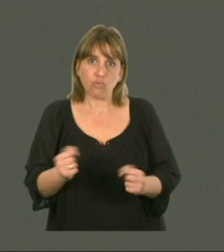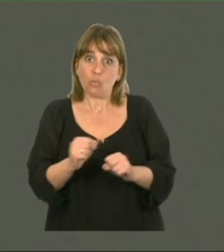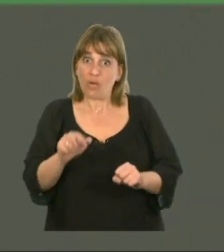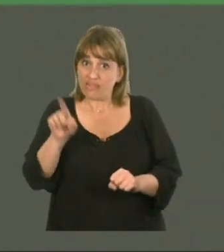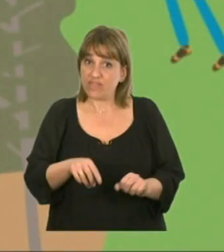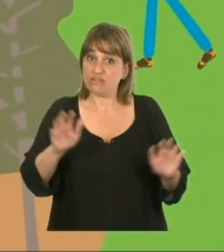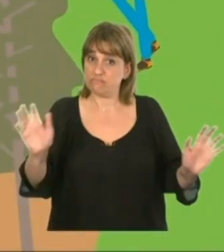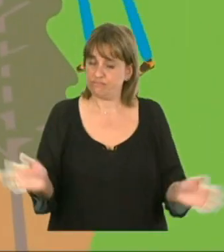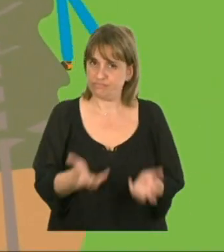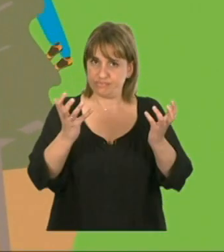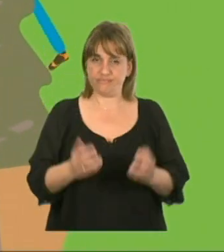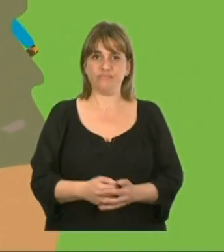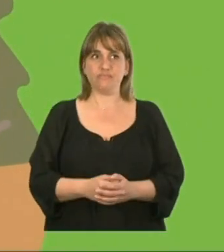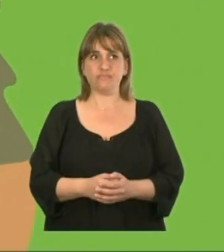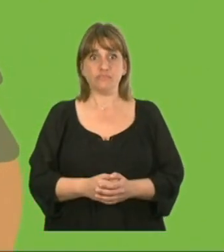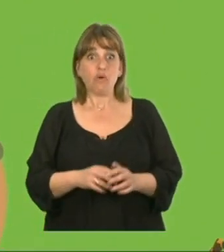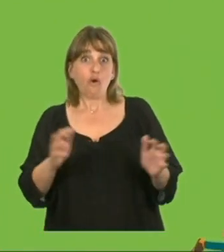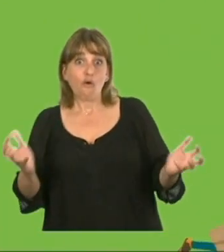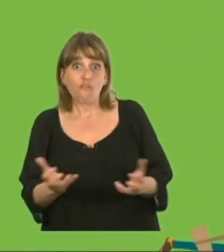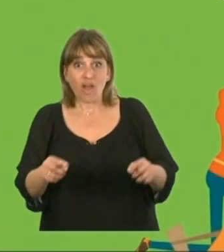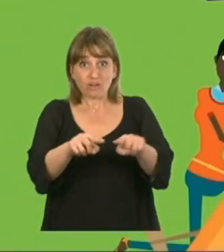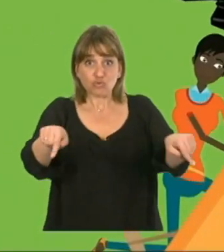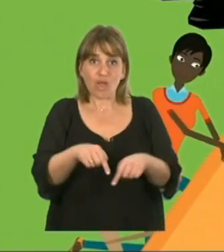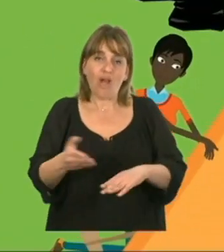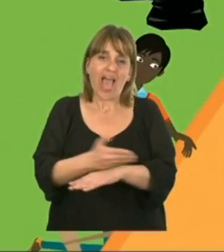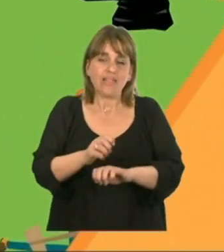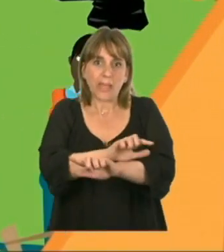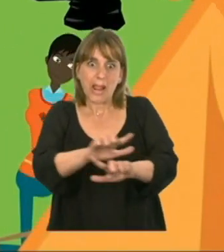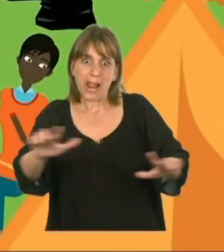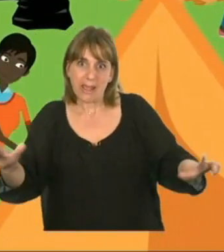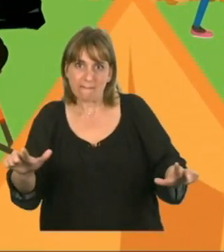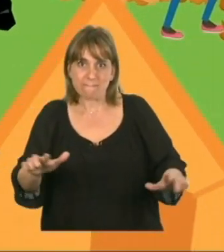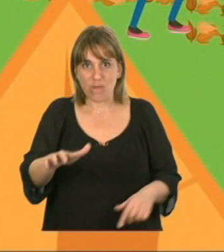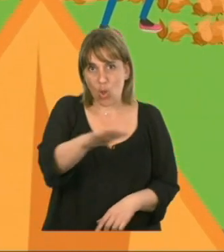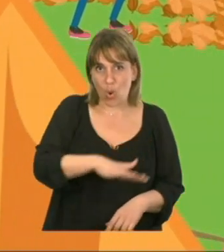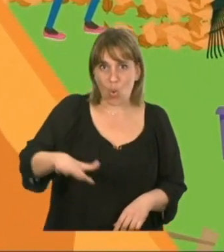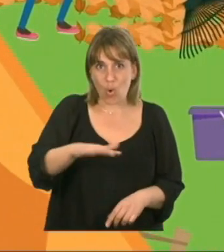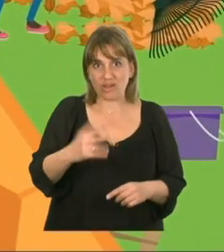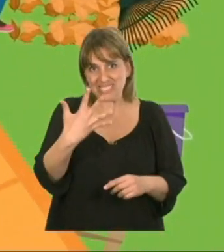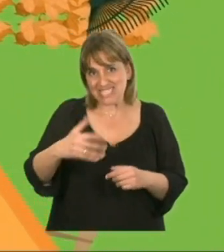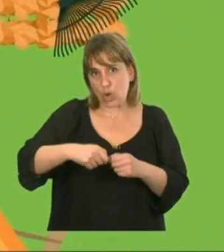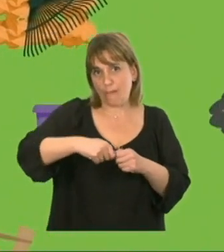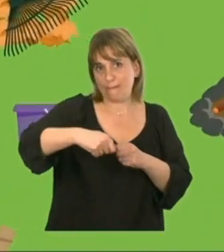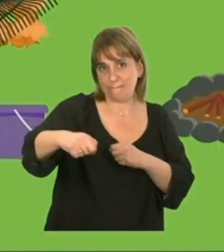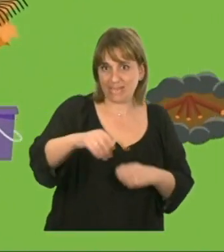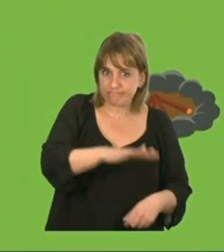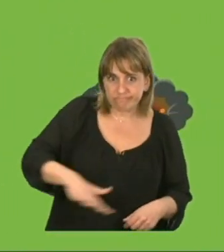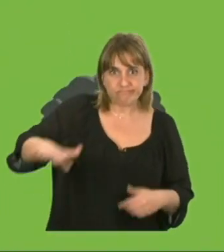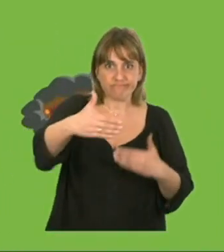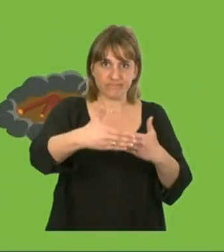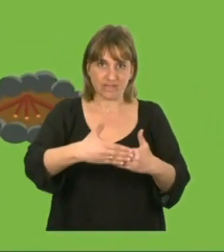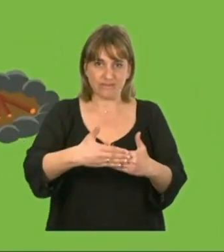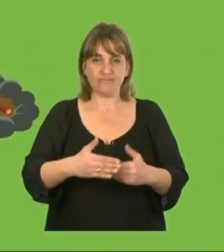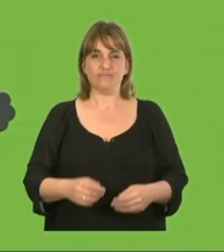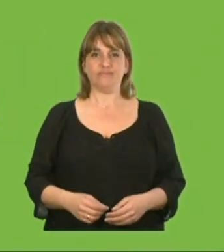incendio. Si vas a hacer una fogata en el suelo, limpia previamente el lugar donde se encenderá el fuego por lo menos a 5 metros a la redonda.